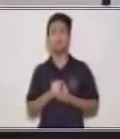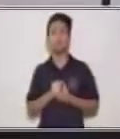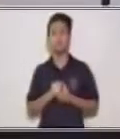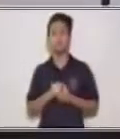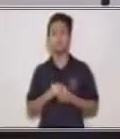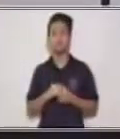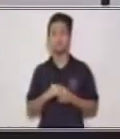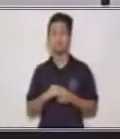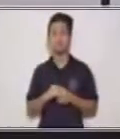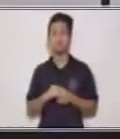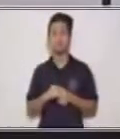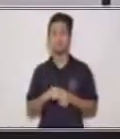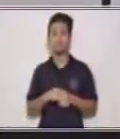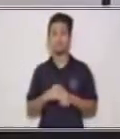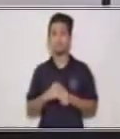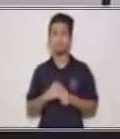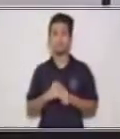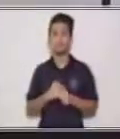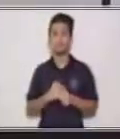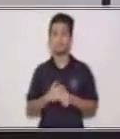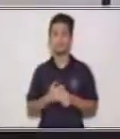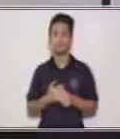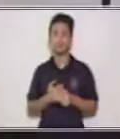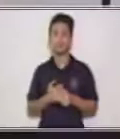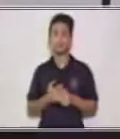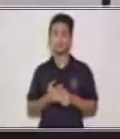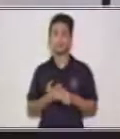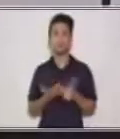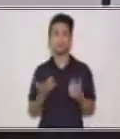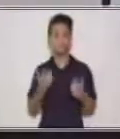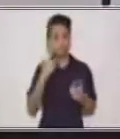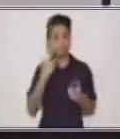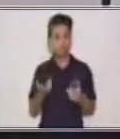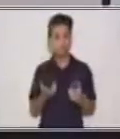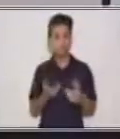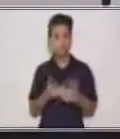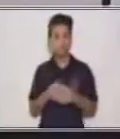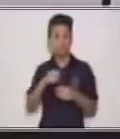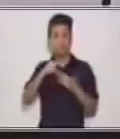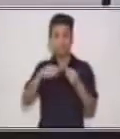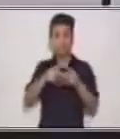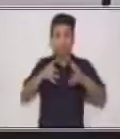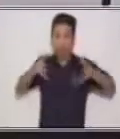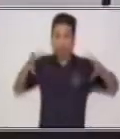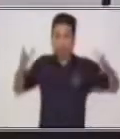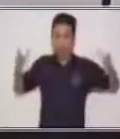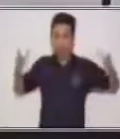A ver, cuéntame cómo es tu familia. Es grande, es pequeña.